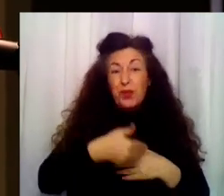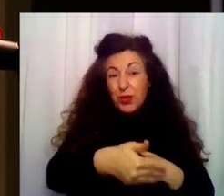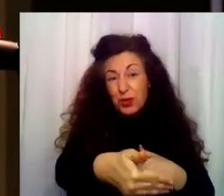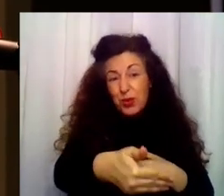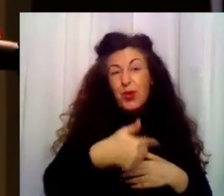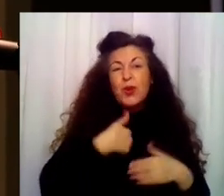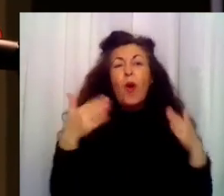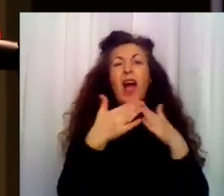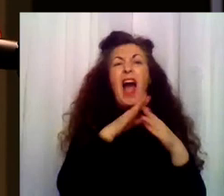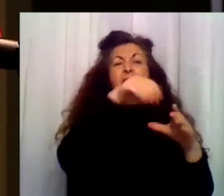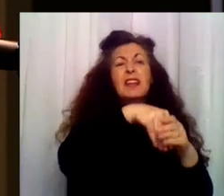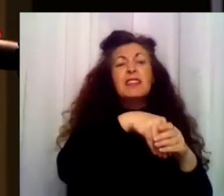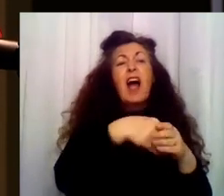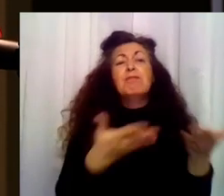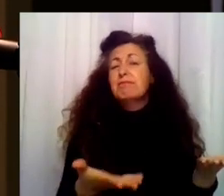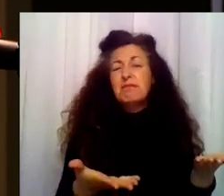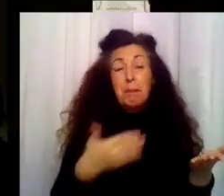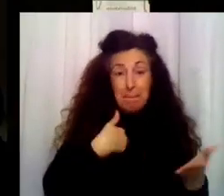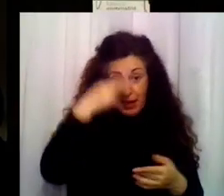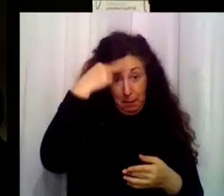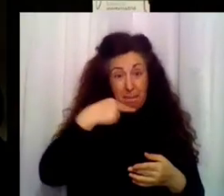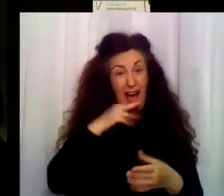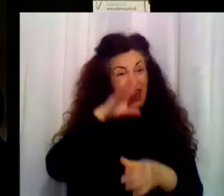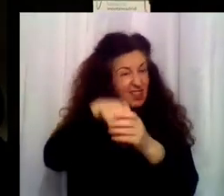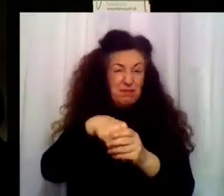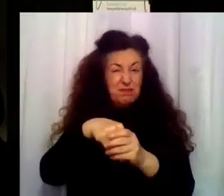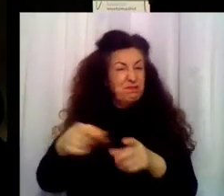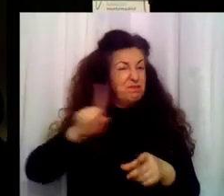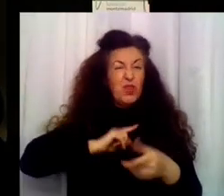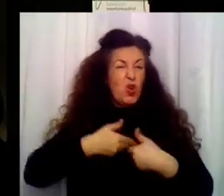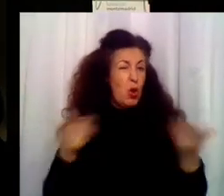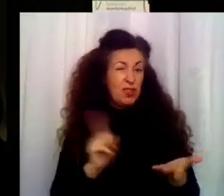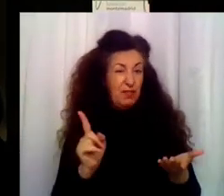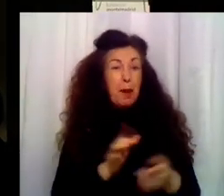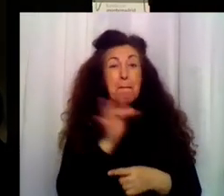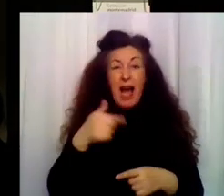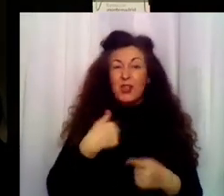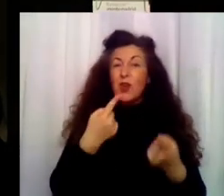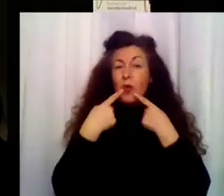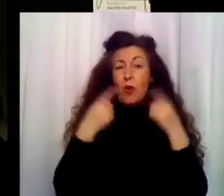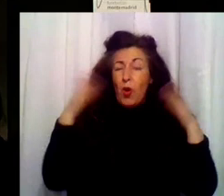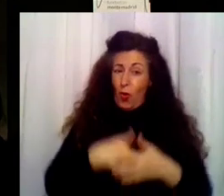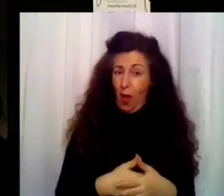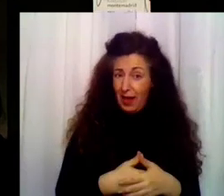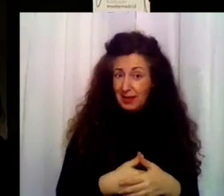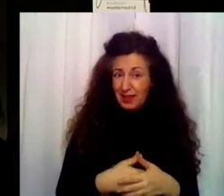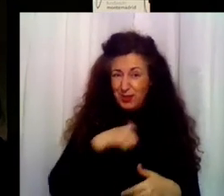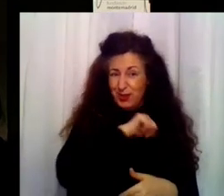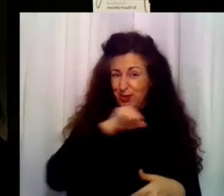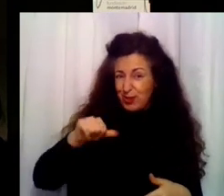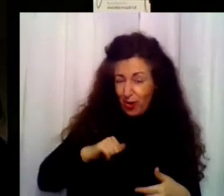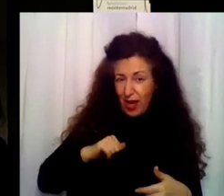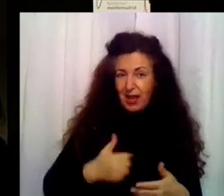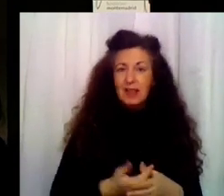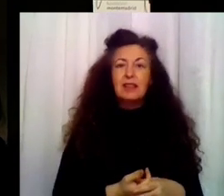ya no se fía. Se le ha liado tantas veces que... Bueno, y no tengo novio. Mejor. No, mejor no. Que a veces es mejor tenerlo, ¿eh? Bueno, será porque